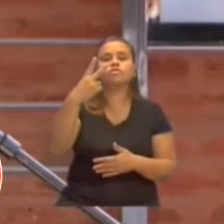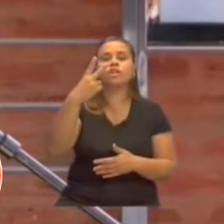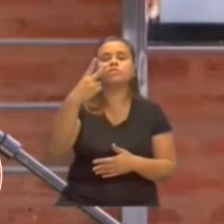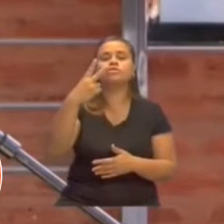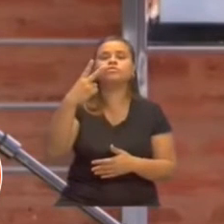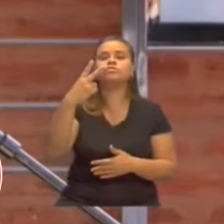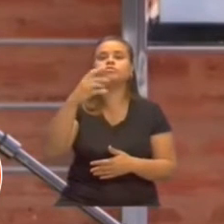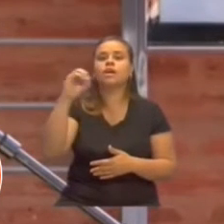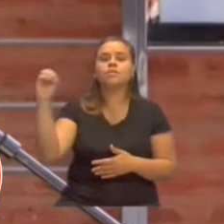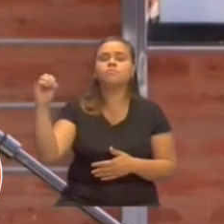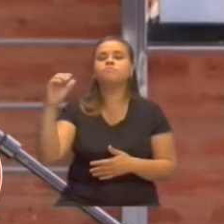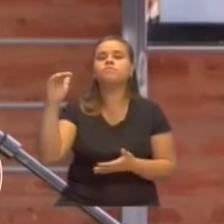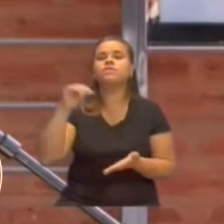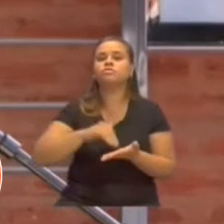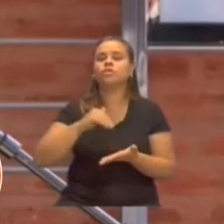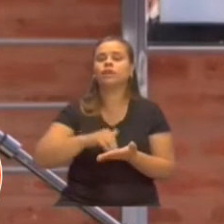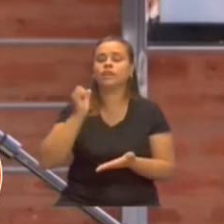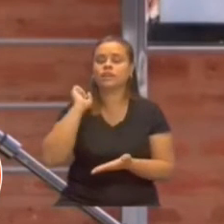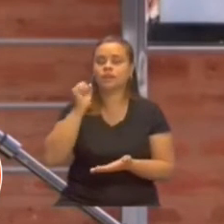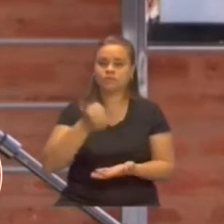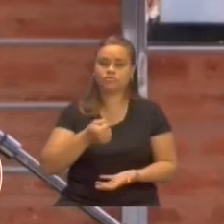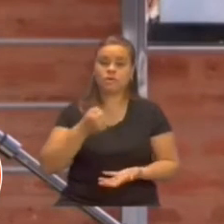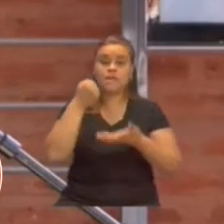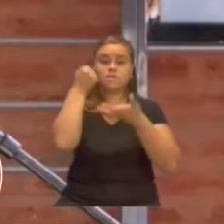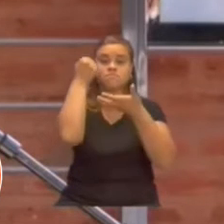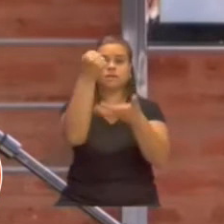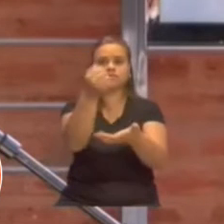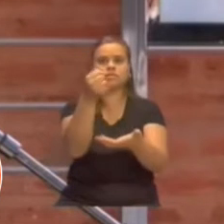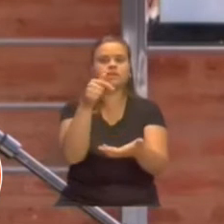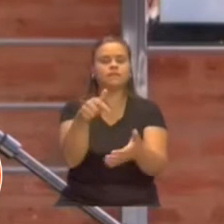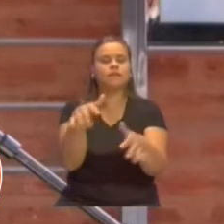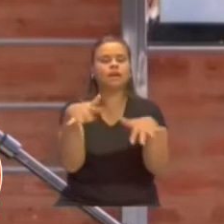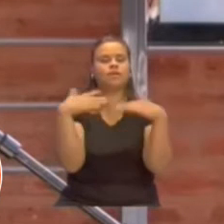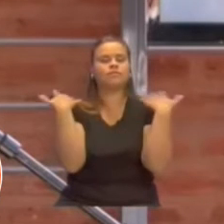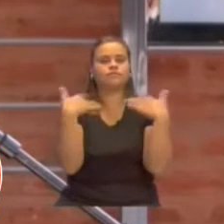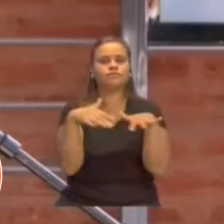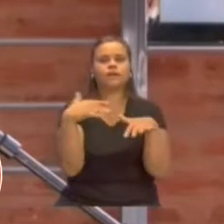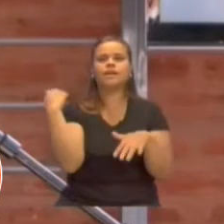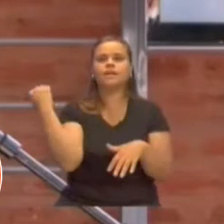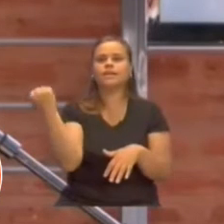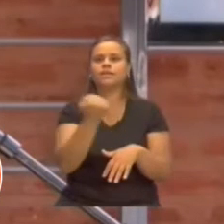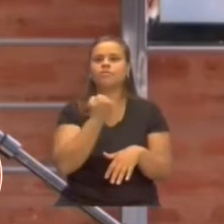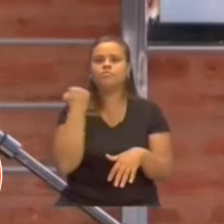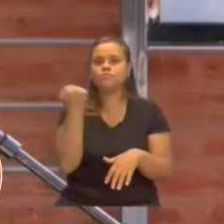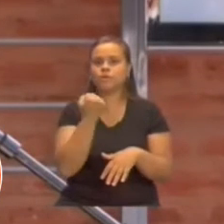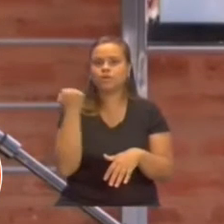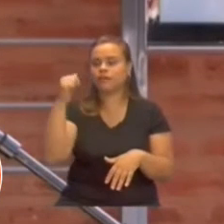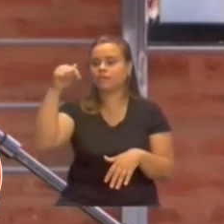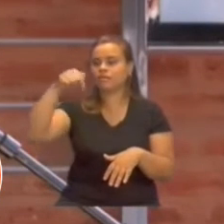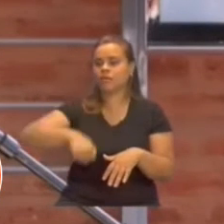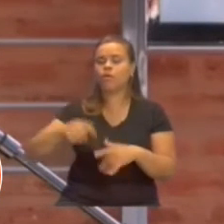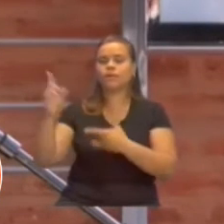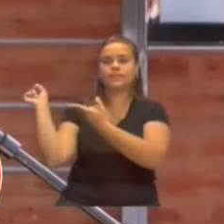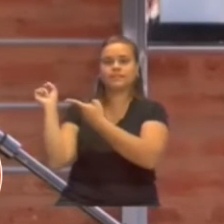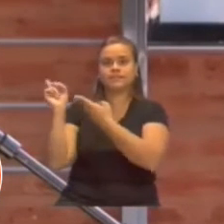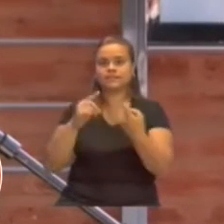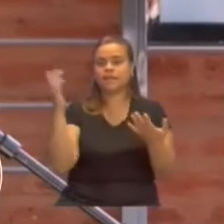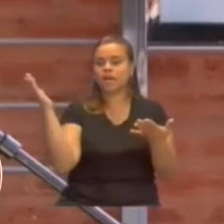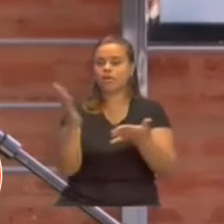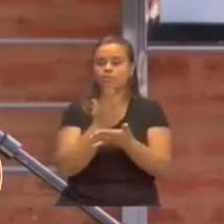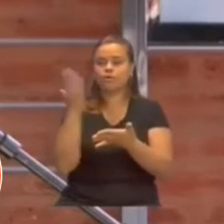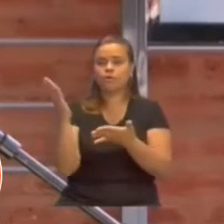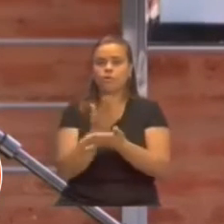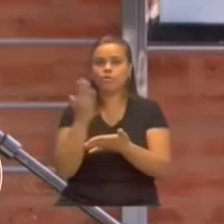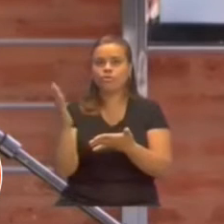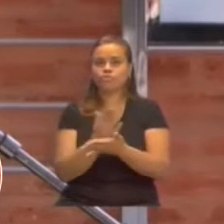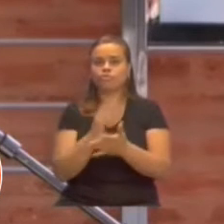millones de pesos. O sea, lo que estamos haciendo es una gran inversión para incrementar la capacidad instalada de producción local para abastecer